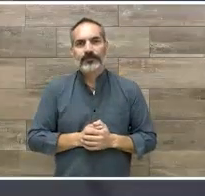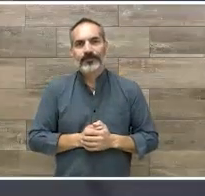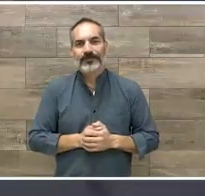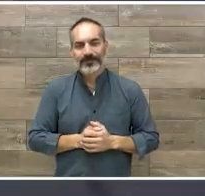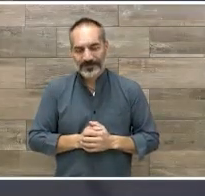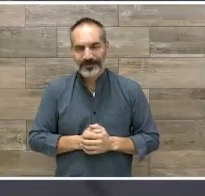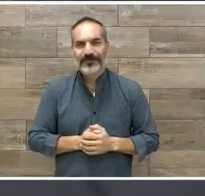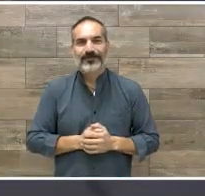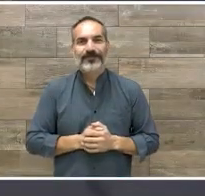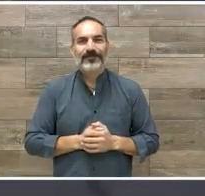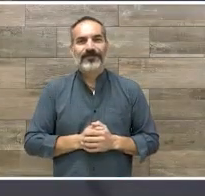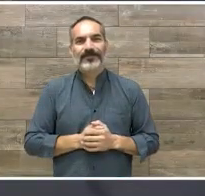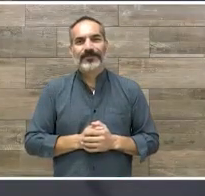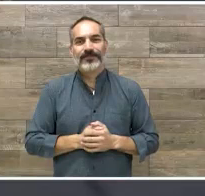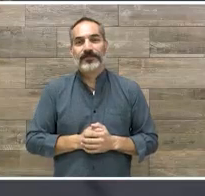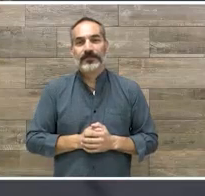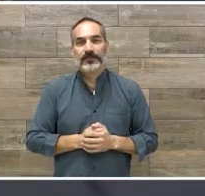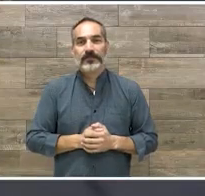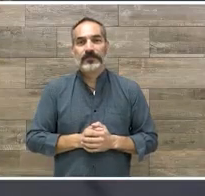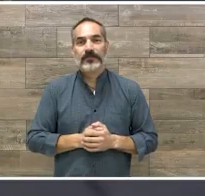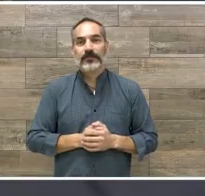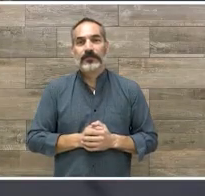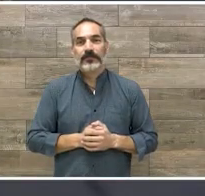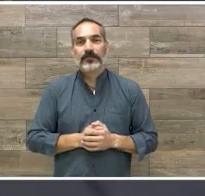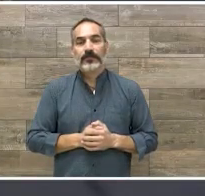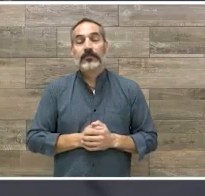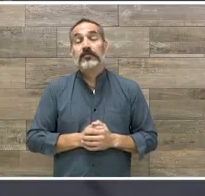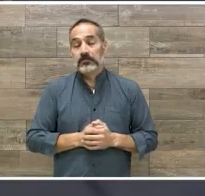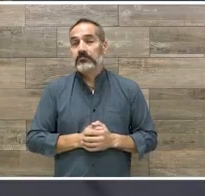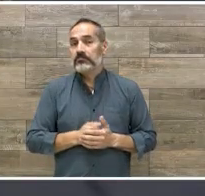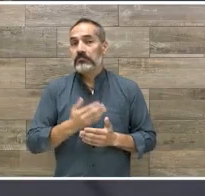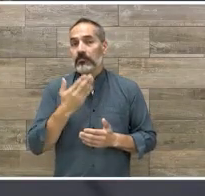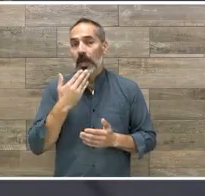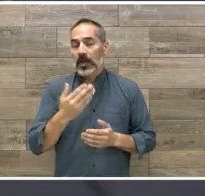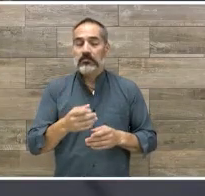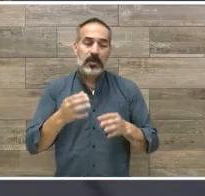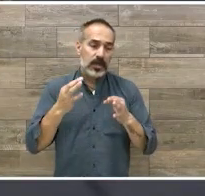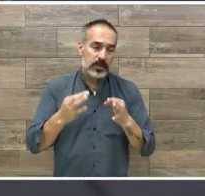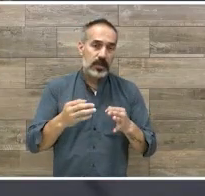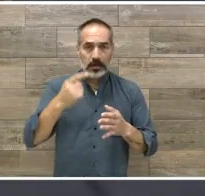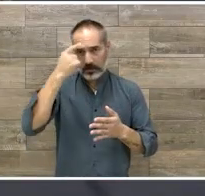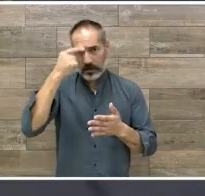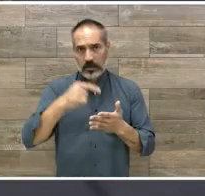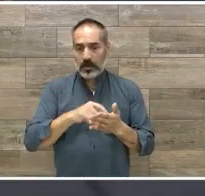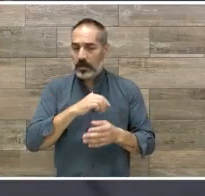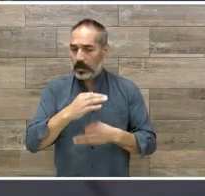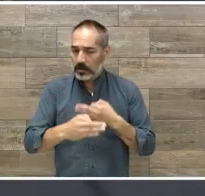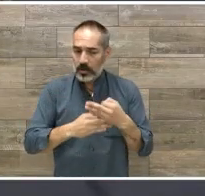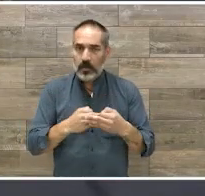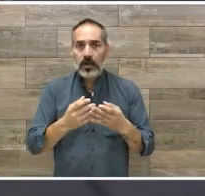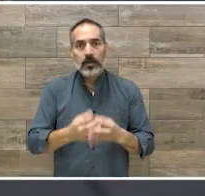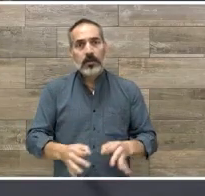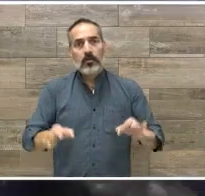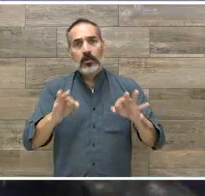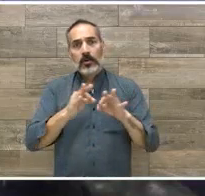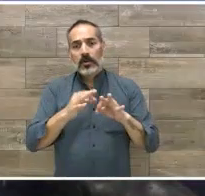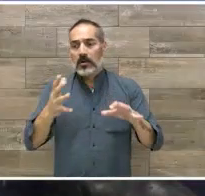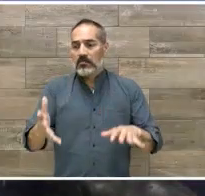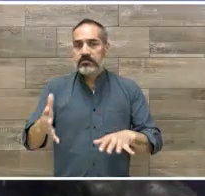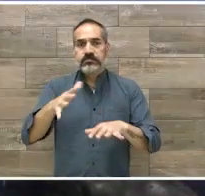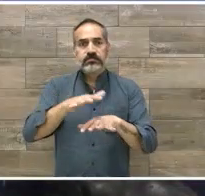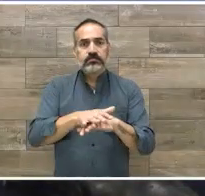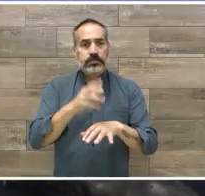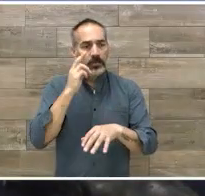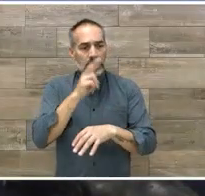que es un elemento transdisciplinario muy completo e importante para ver de manera